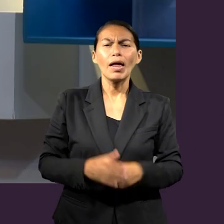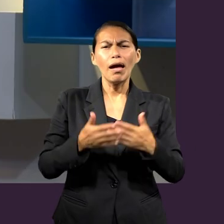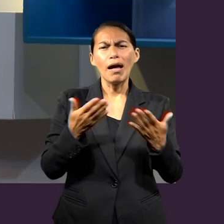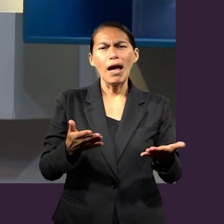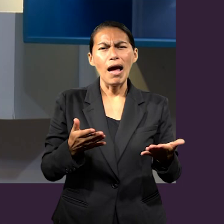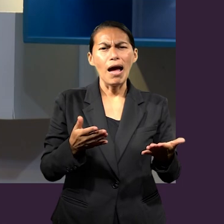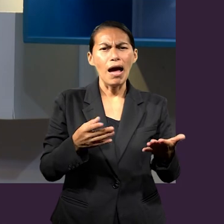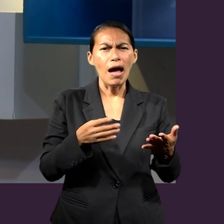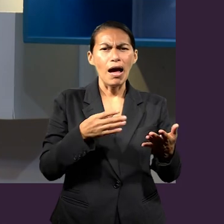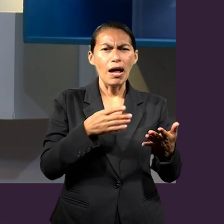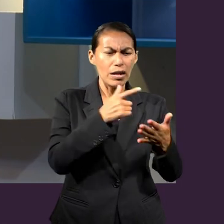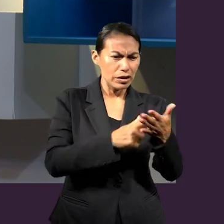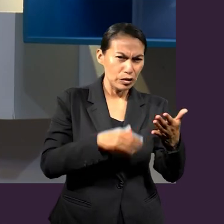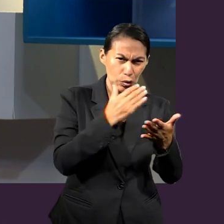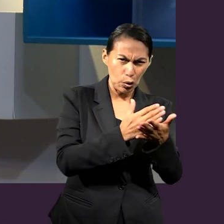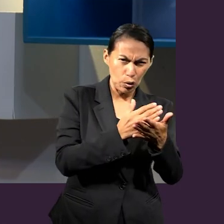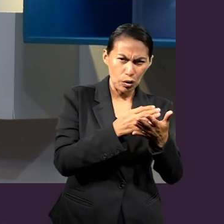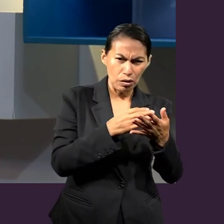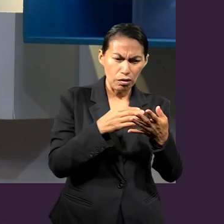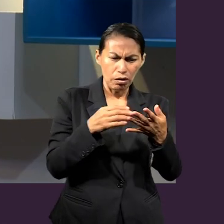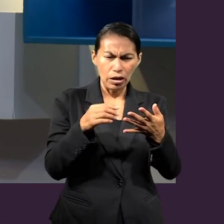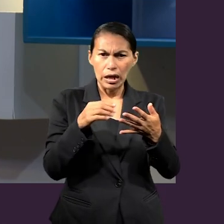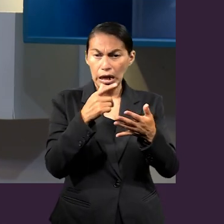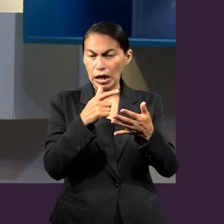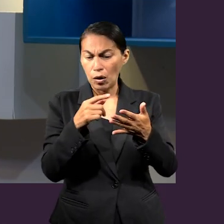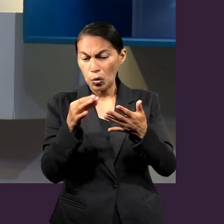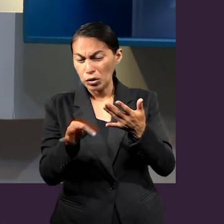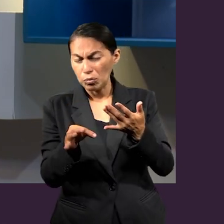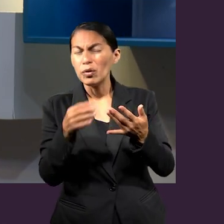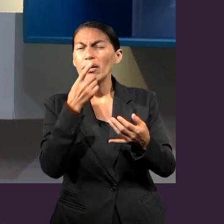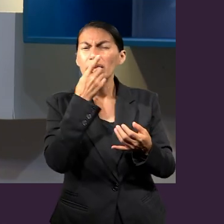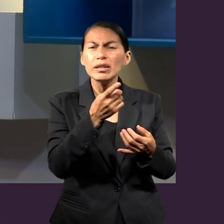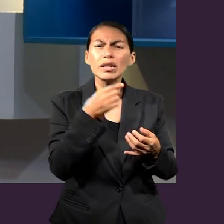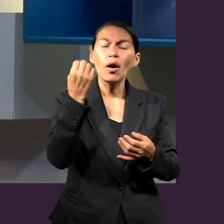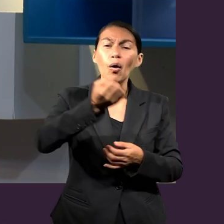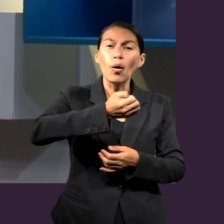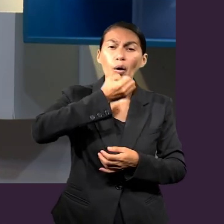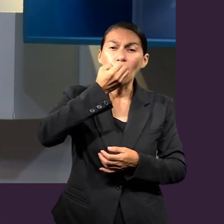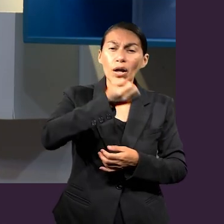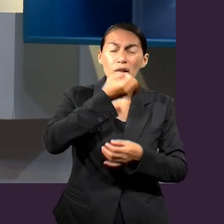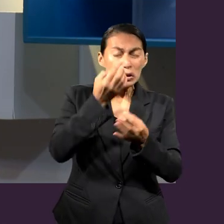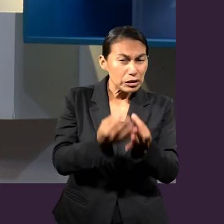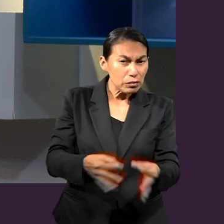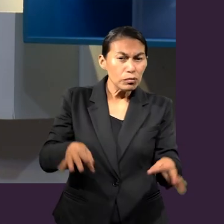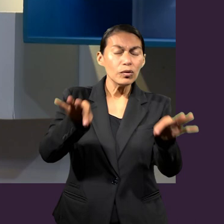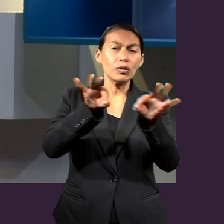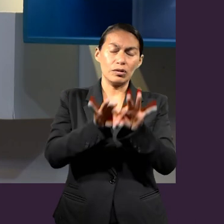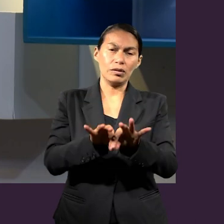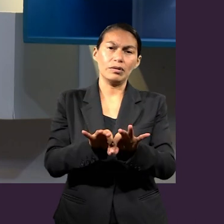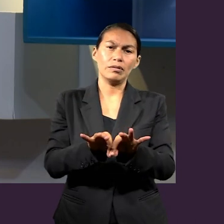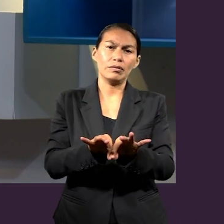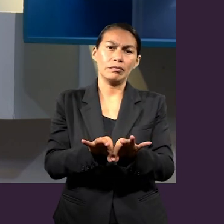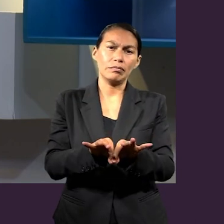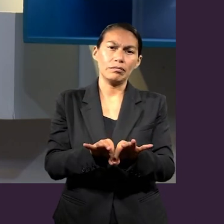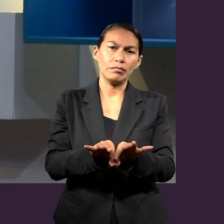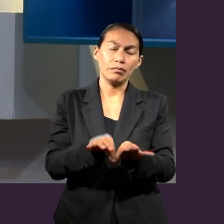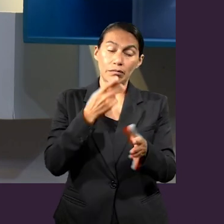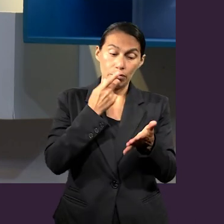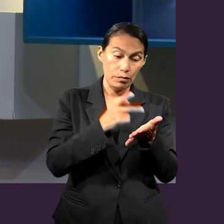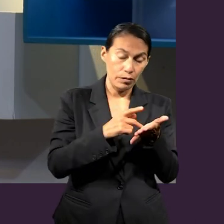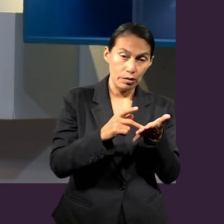Bien, la parte final de la lección vuelve a retomar la oración como medio importante,